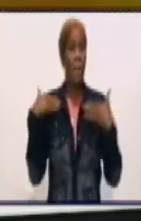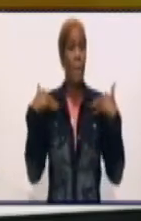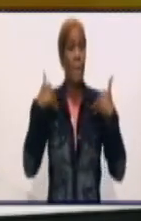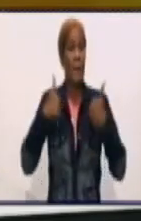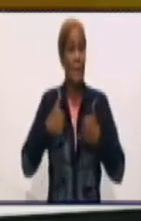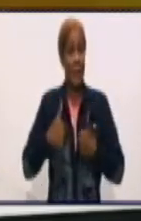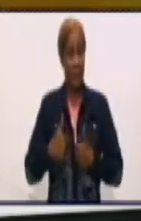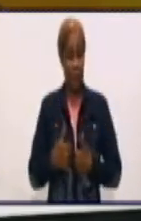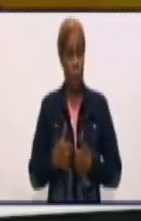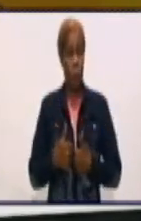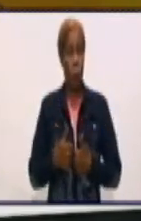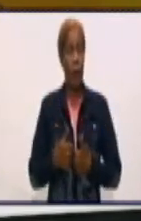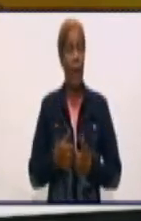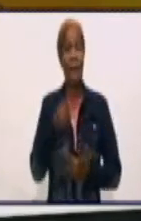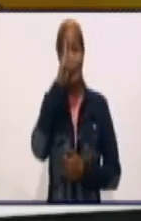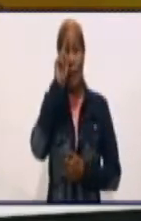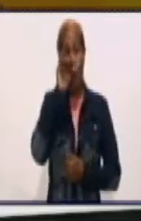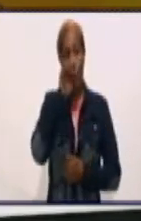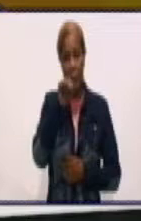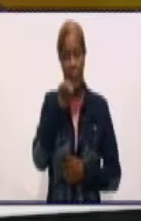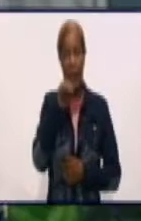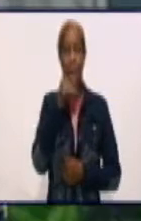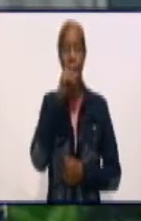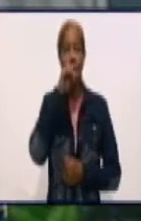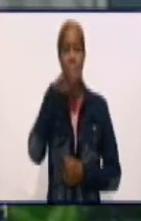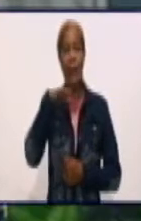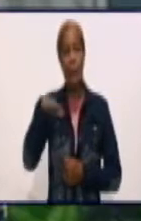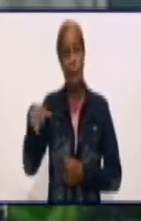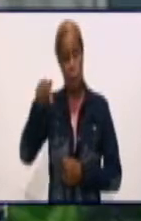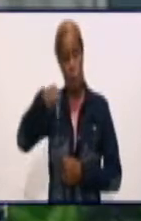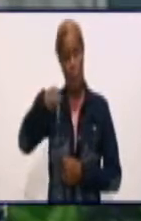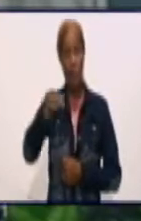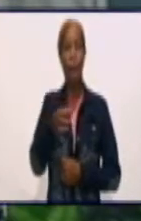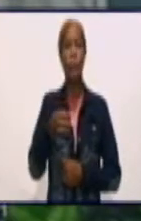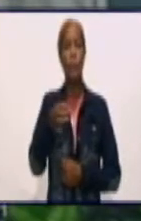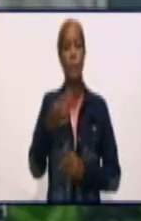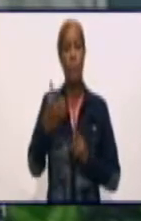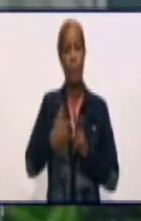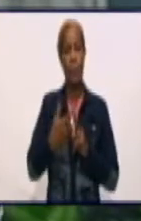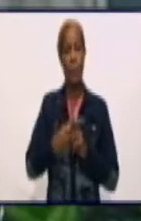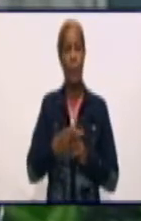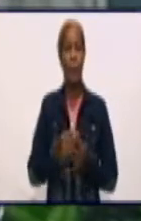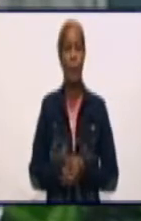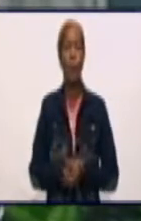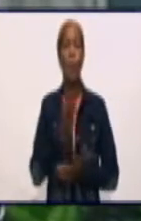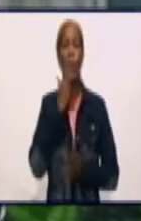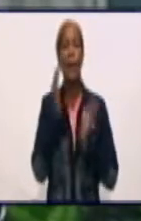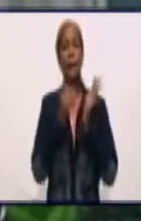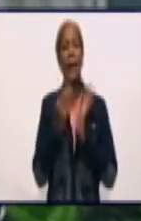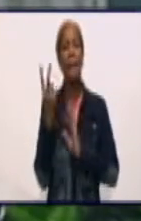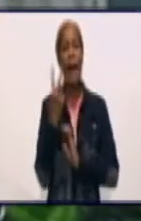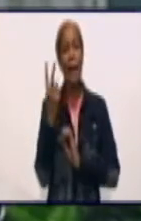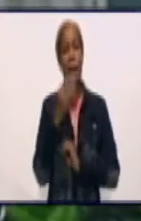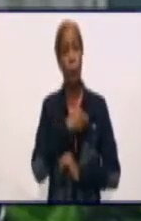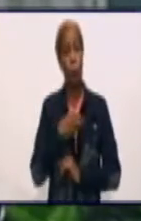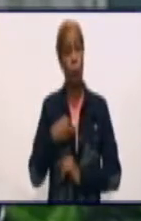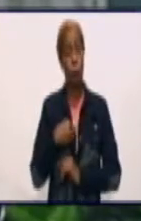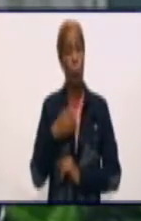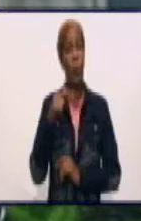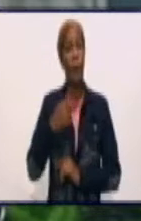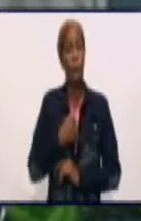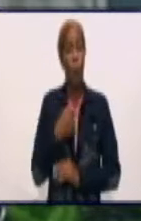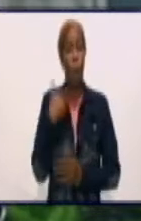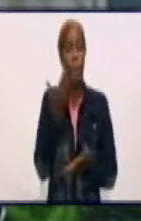Infantil General Milanés en esta ciudad de Bayama. Bienvenidas las doctoras a nuestro programa. Le propongo,